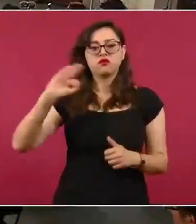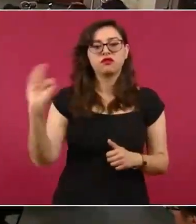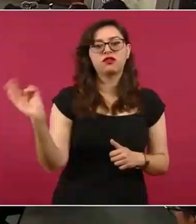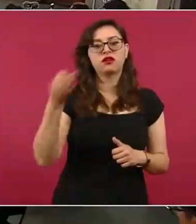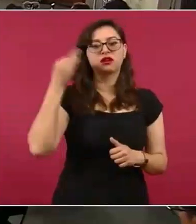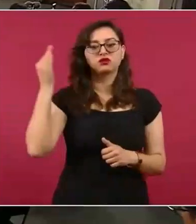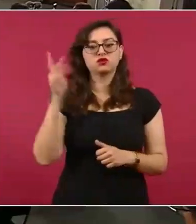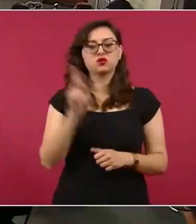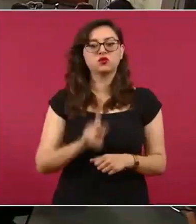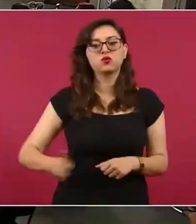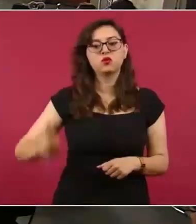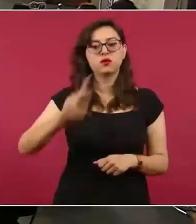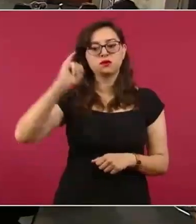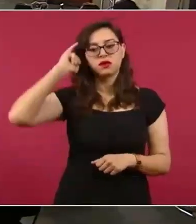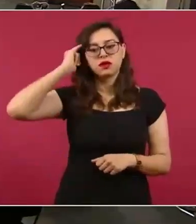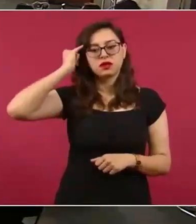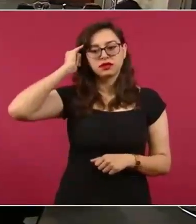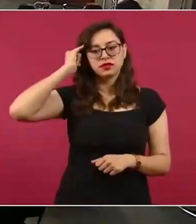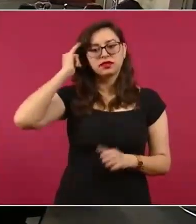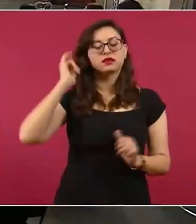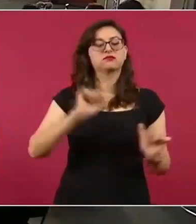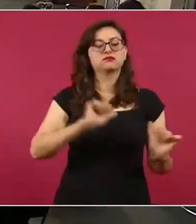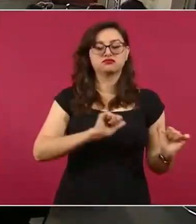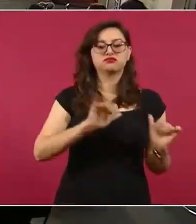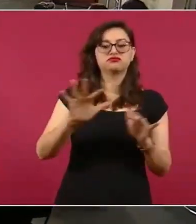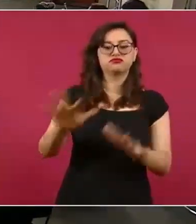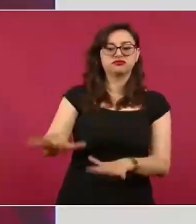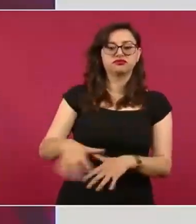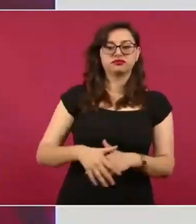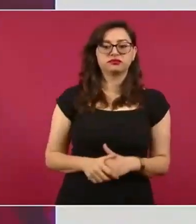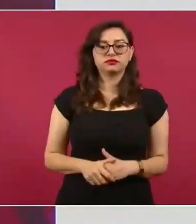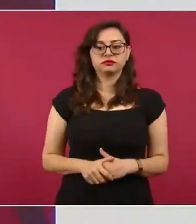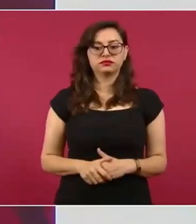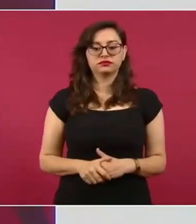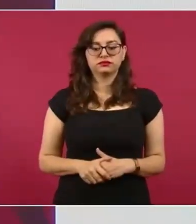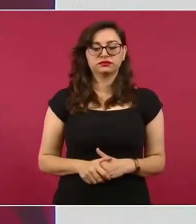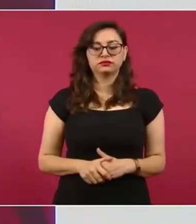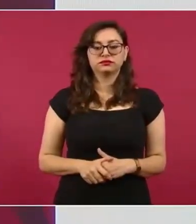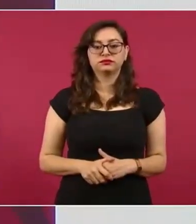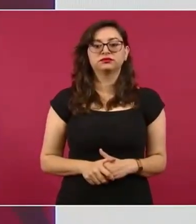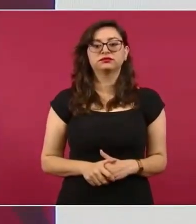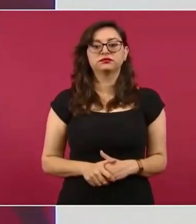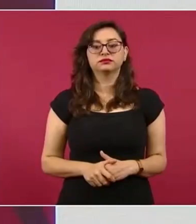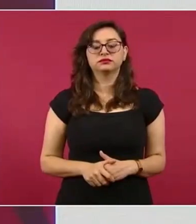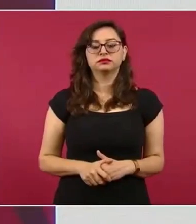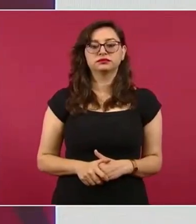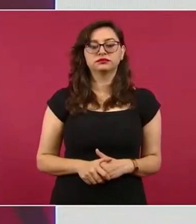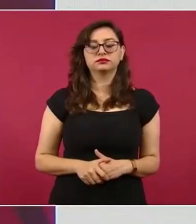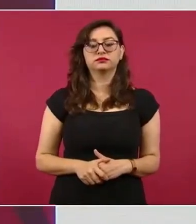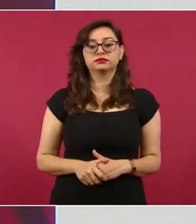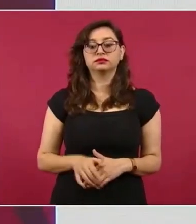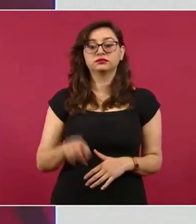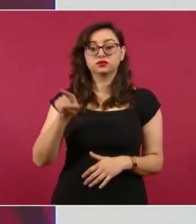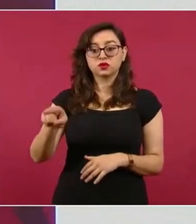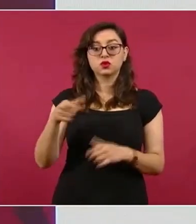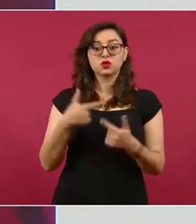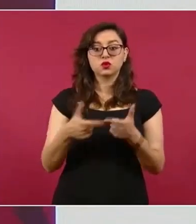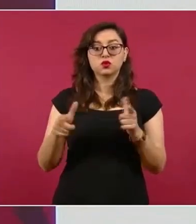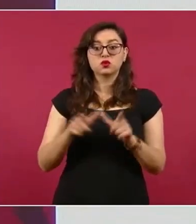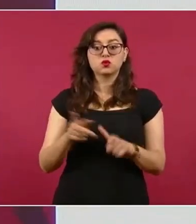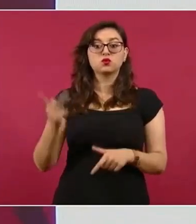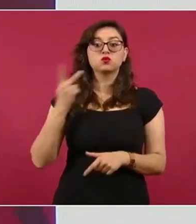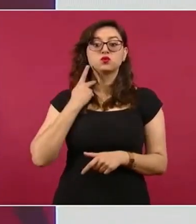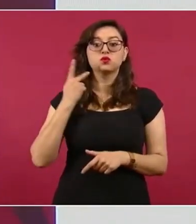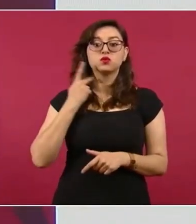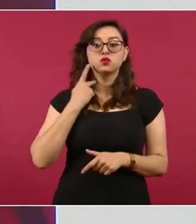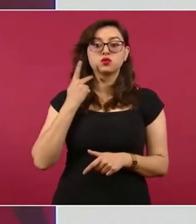Pueblos Indígenas, que celebra este partido. Se hizo notar que dicho partido en